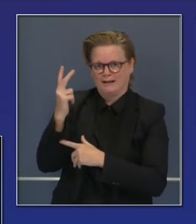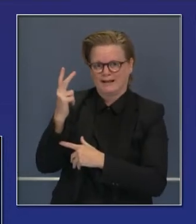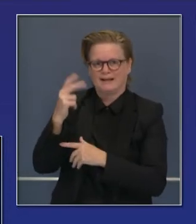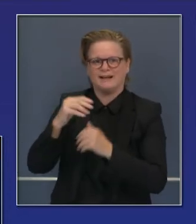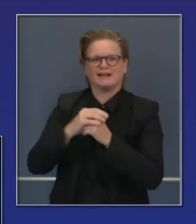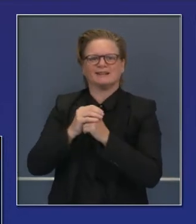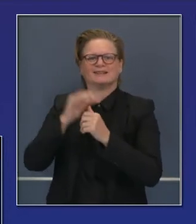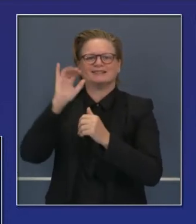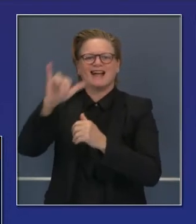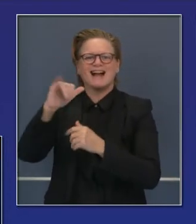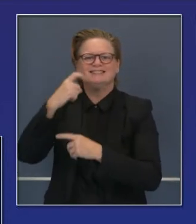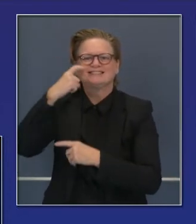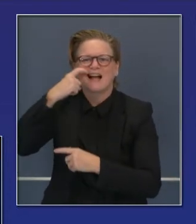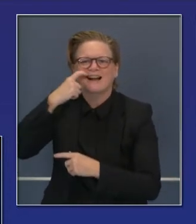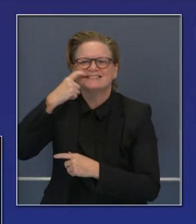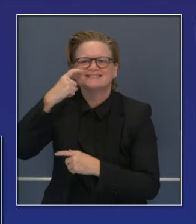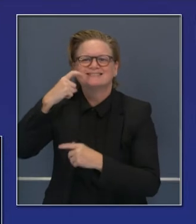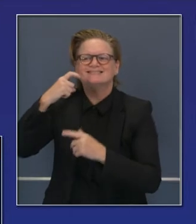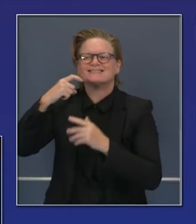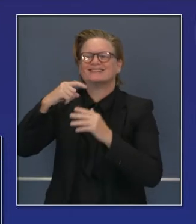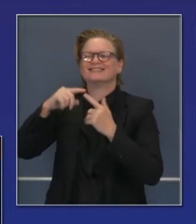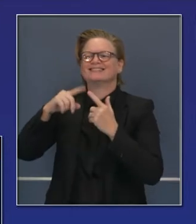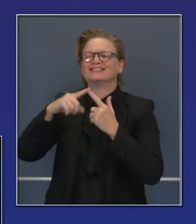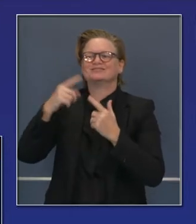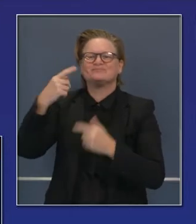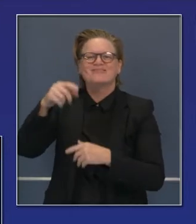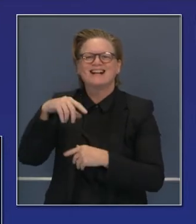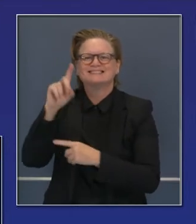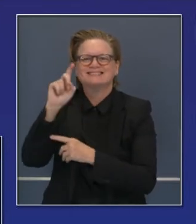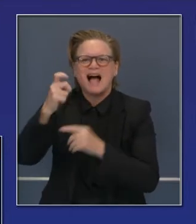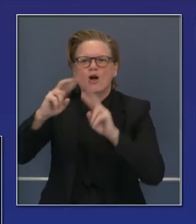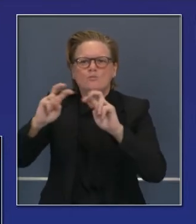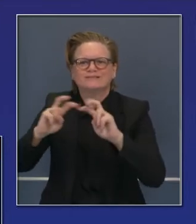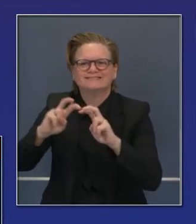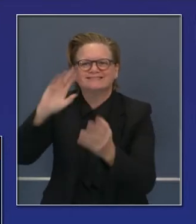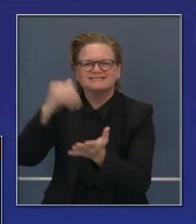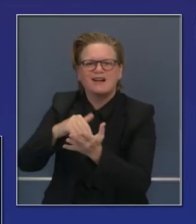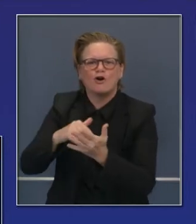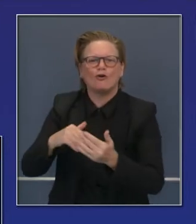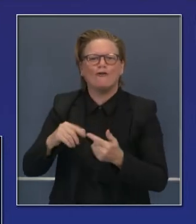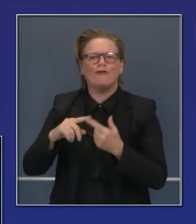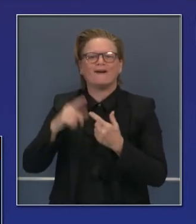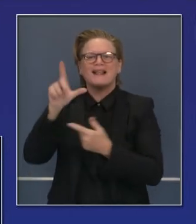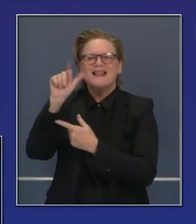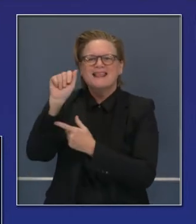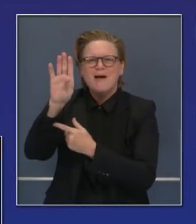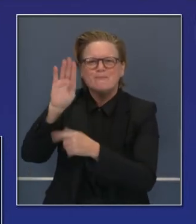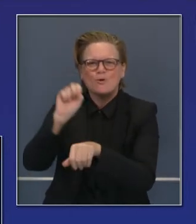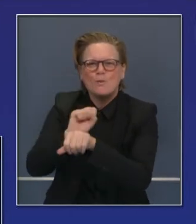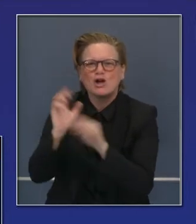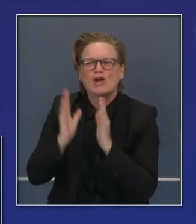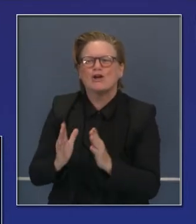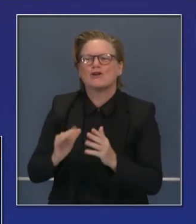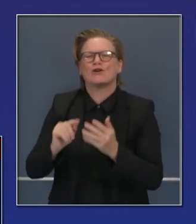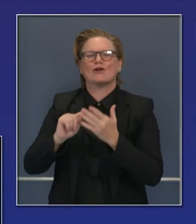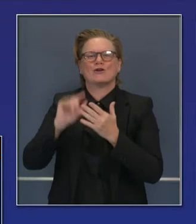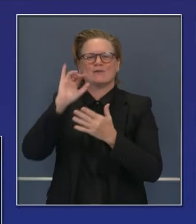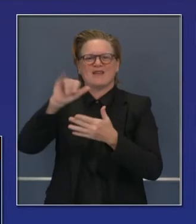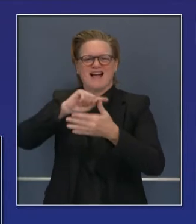oficinas dentales, personal de farmacias, trabajando en lugares en esos altos niveles